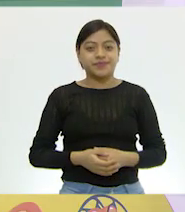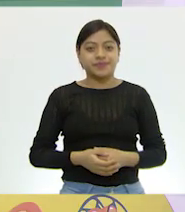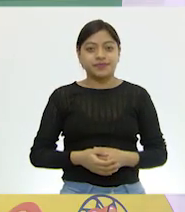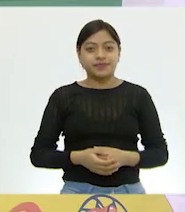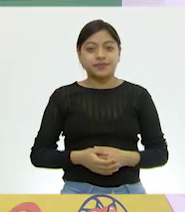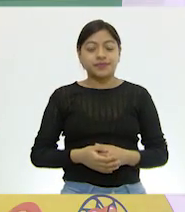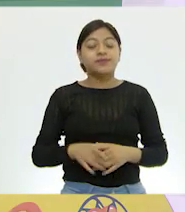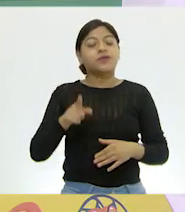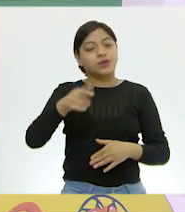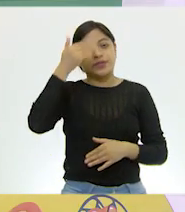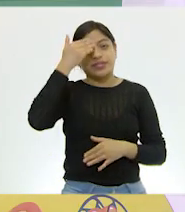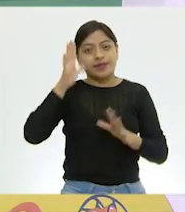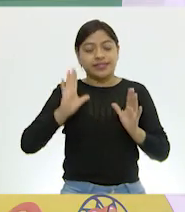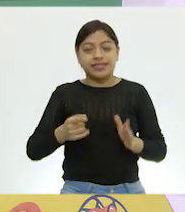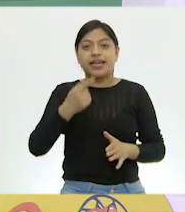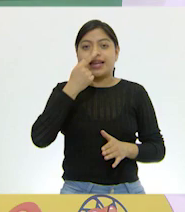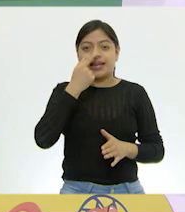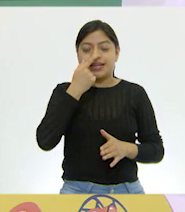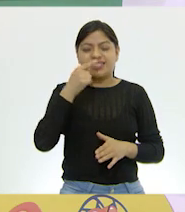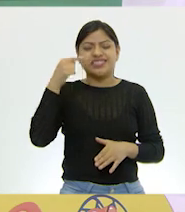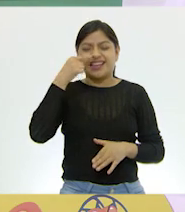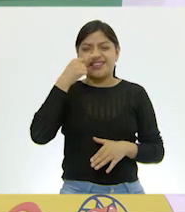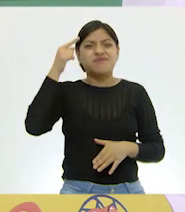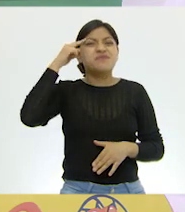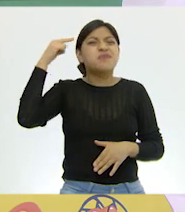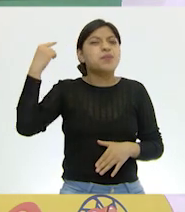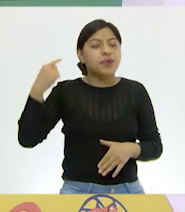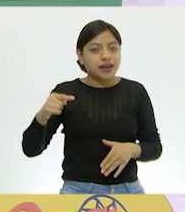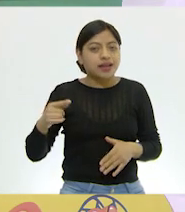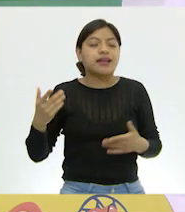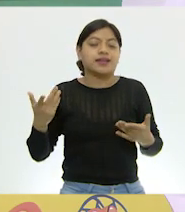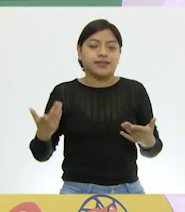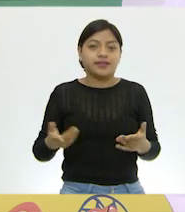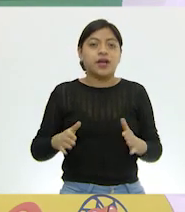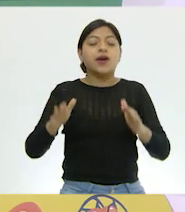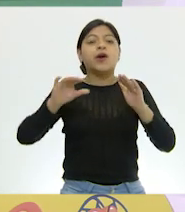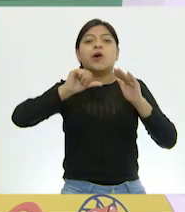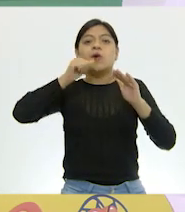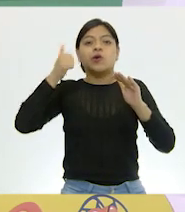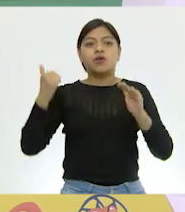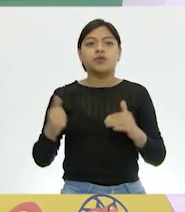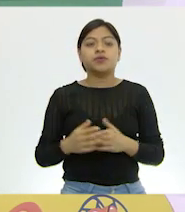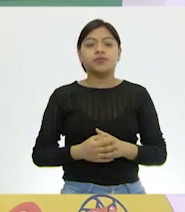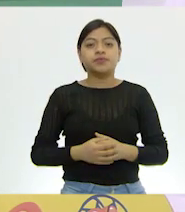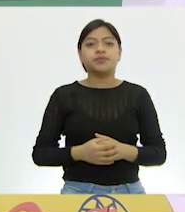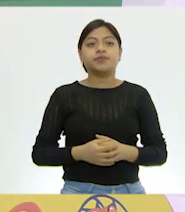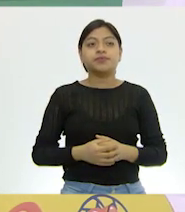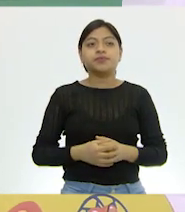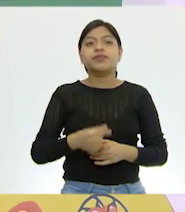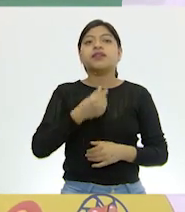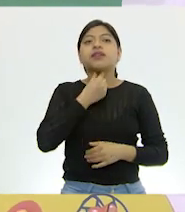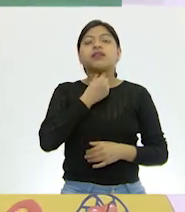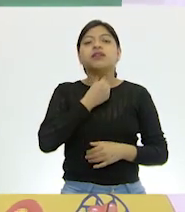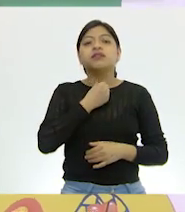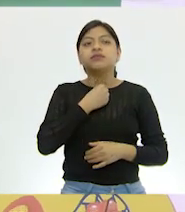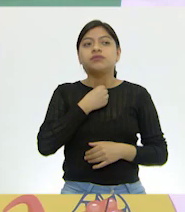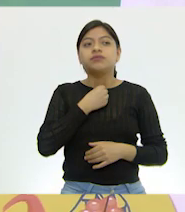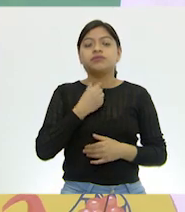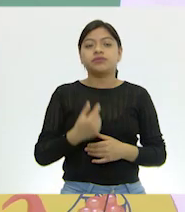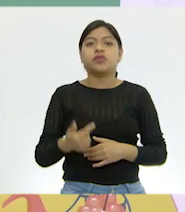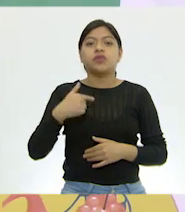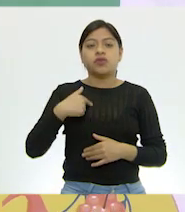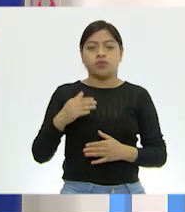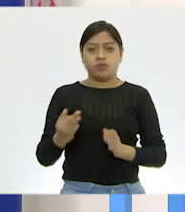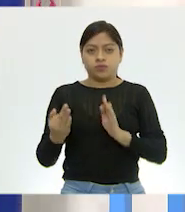Entonces, ya sabemos qué hace la nariz. Sí. Ahora, la siguiente sería la faringe. Me voy a